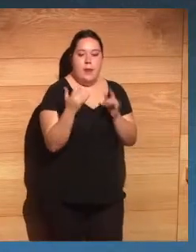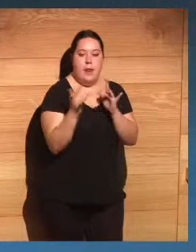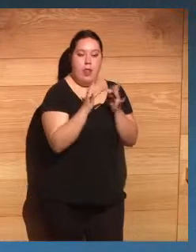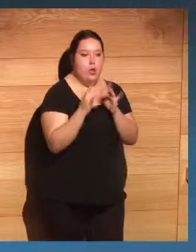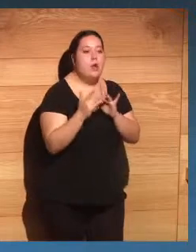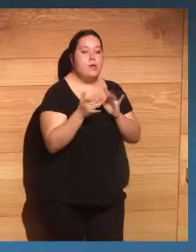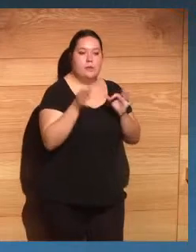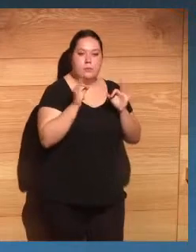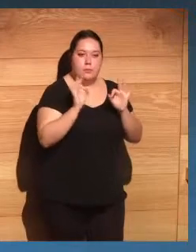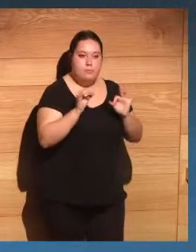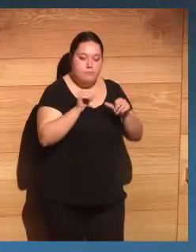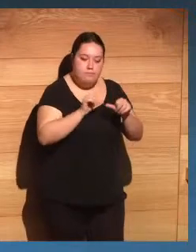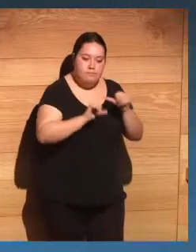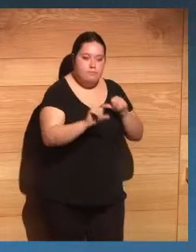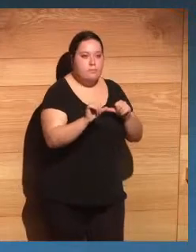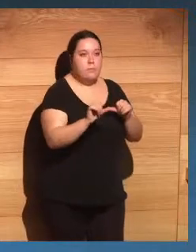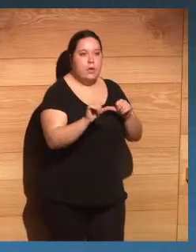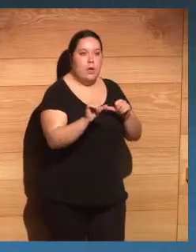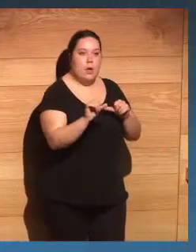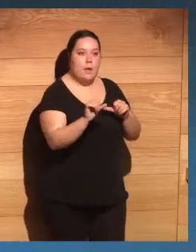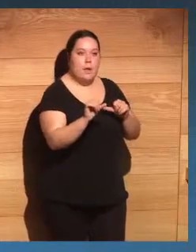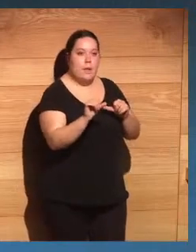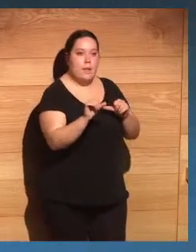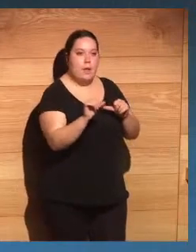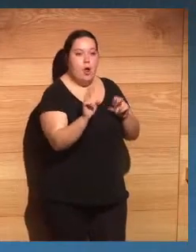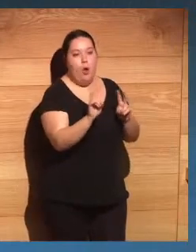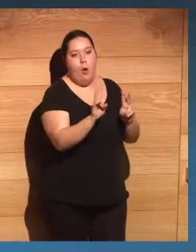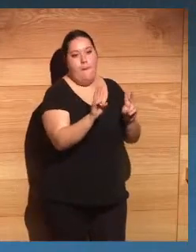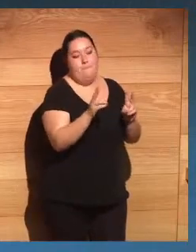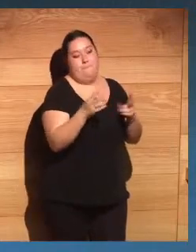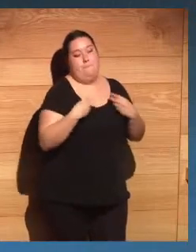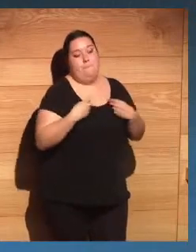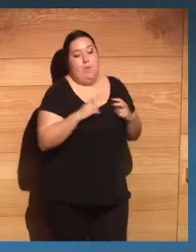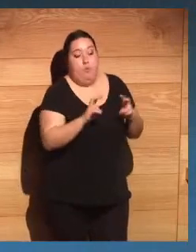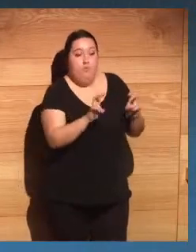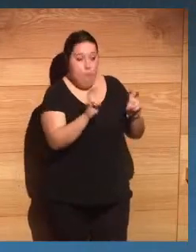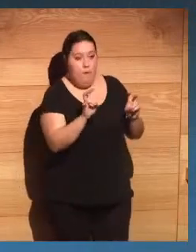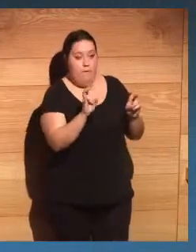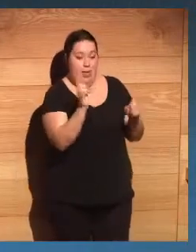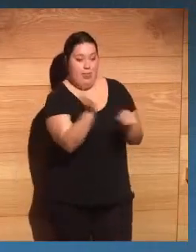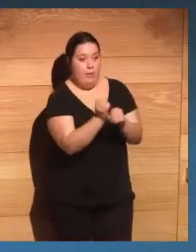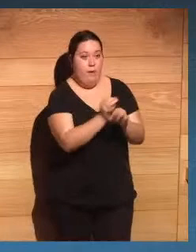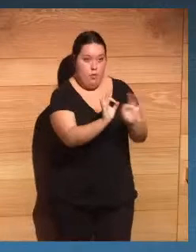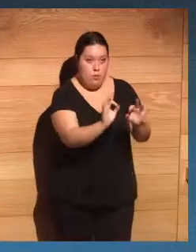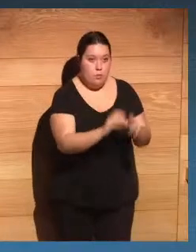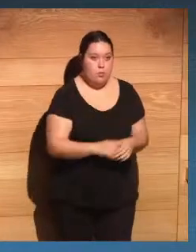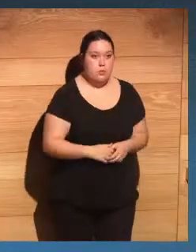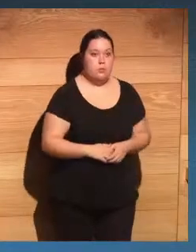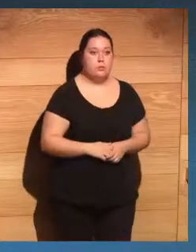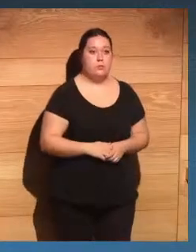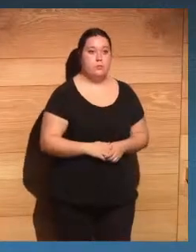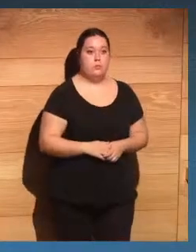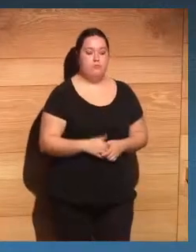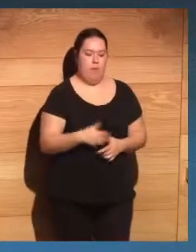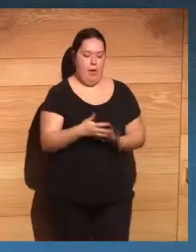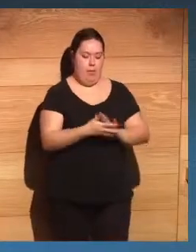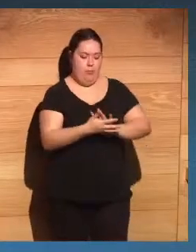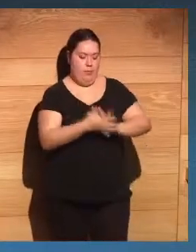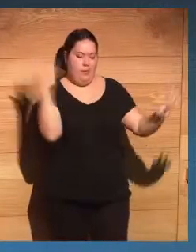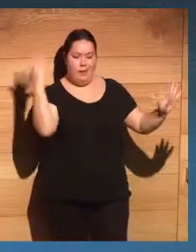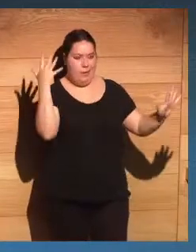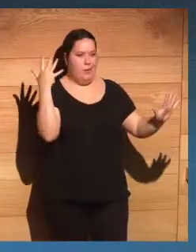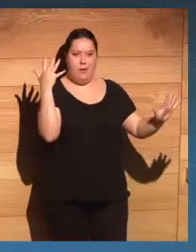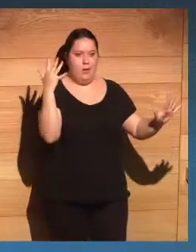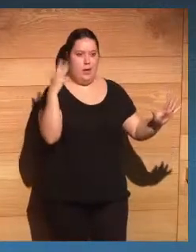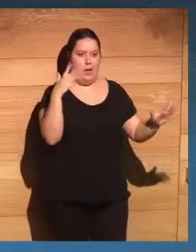nos van a llevar a plantearnos una nueva forma de trabajo, una nueva forma de vida, la estamos viendo también acelerada en